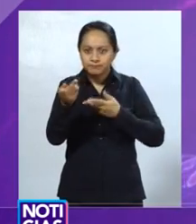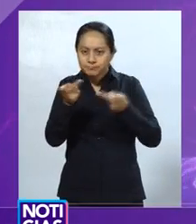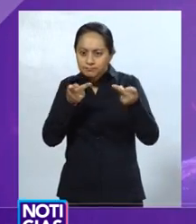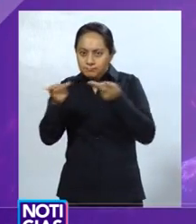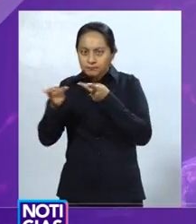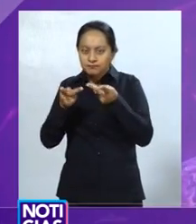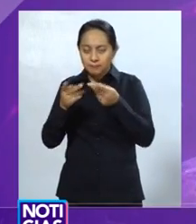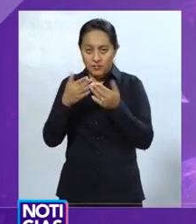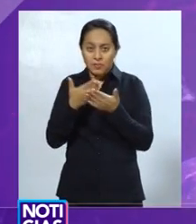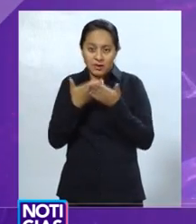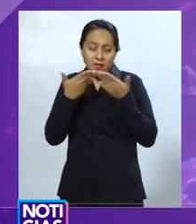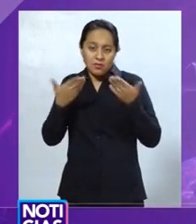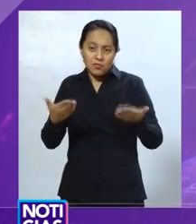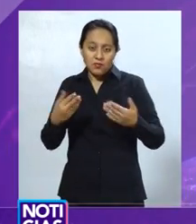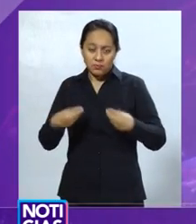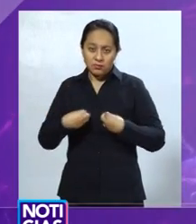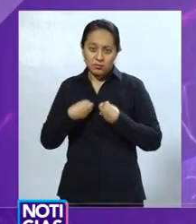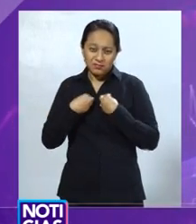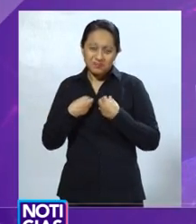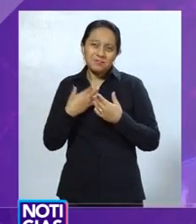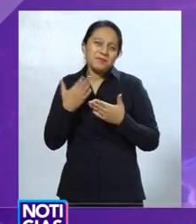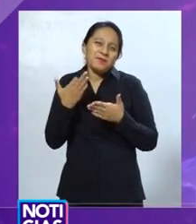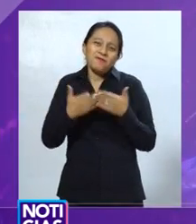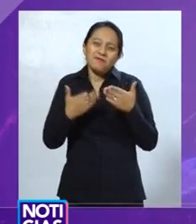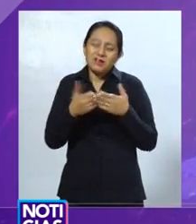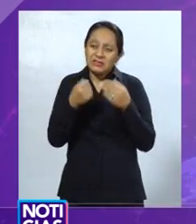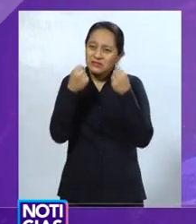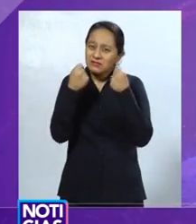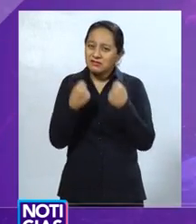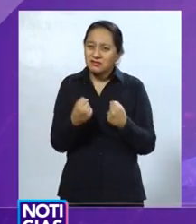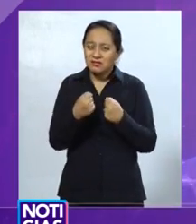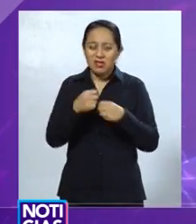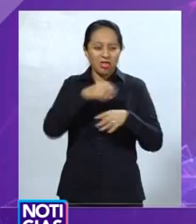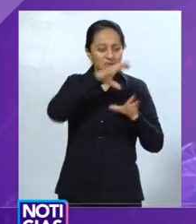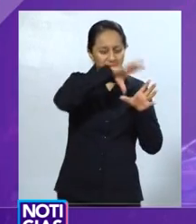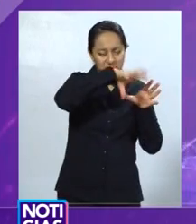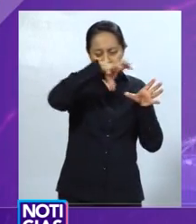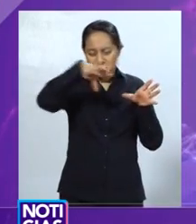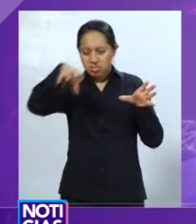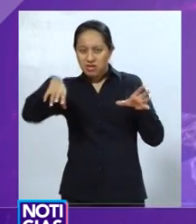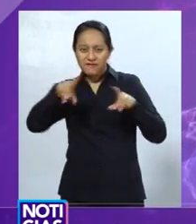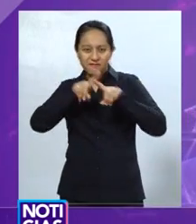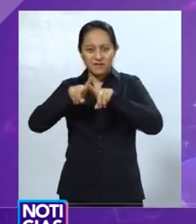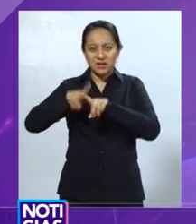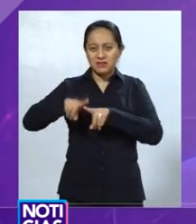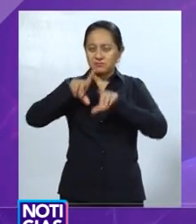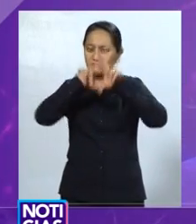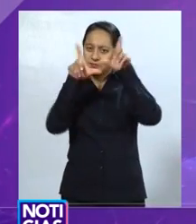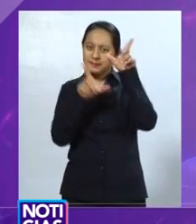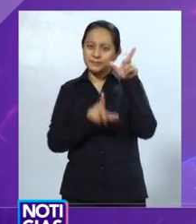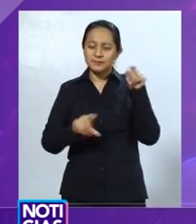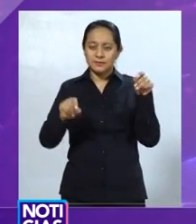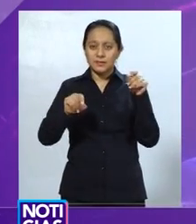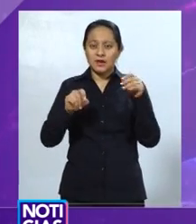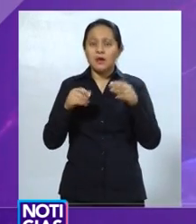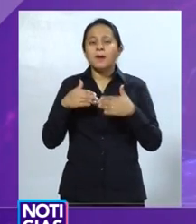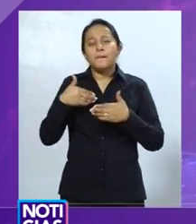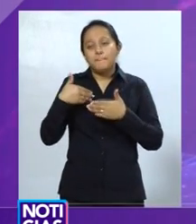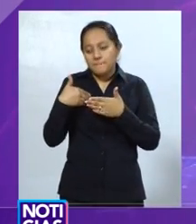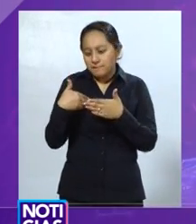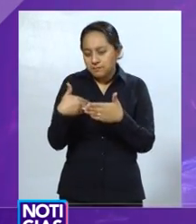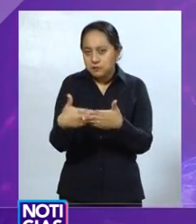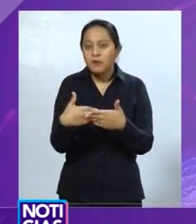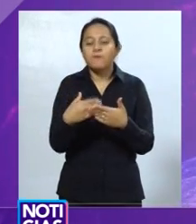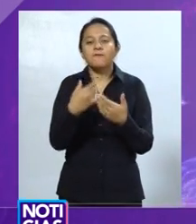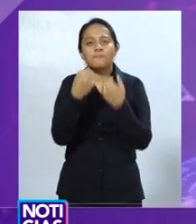trabajar y a seguir trabajando para que cuente un entorno seguro, un entorno de paz. Vamos a redondar el paso